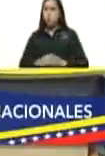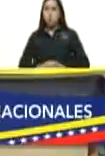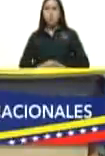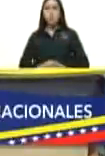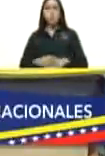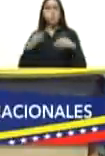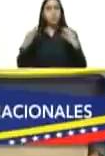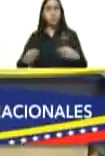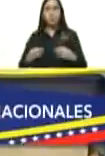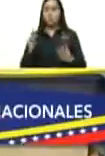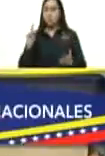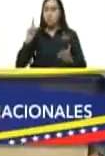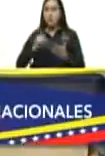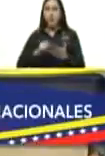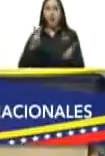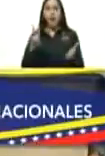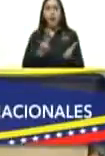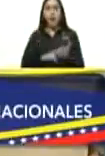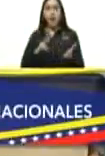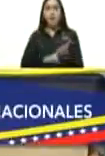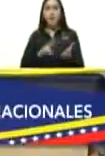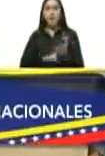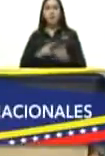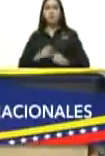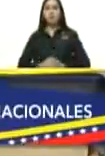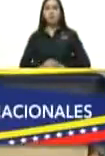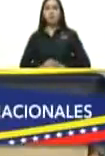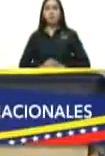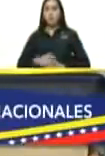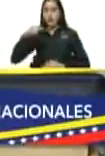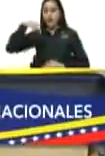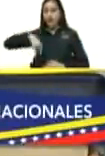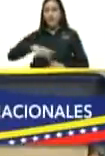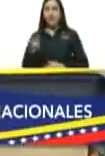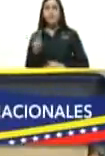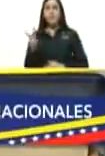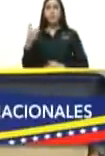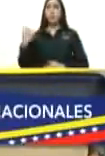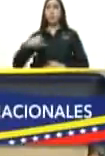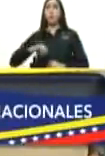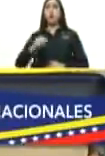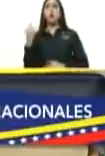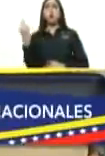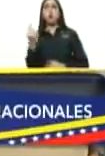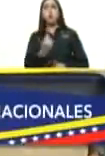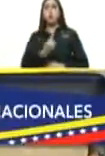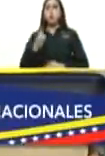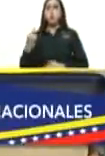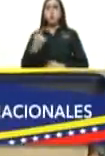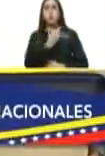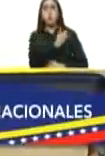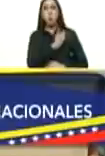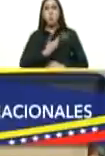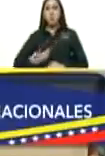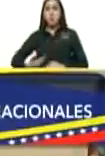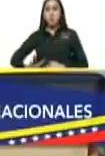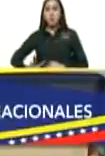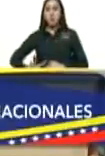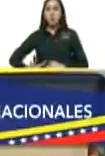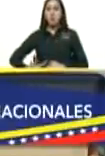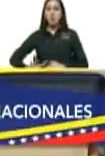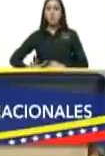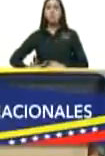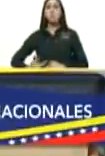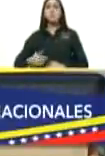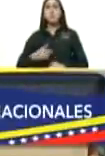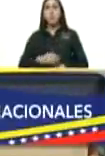tenía que llegar a la verdad en Venezuela hay un solo presidente constitucional